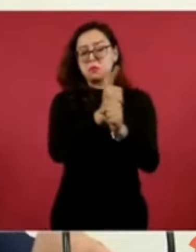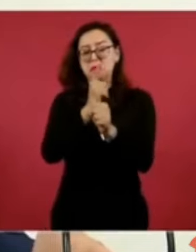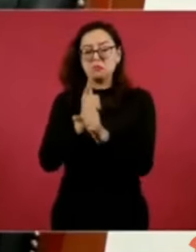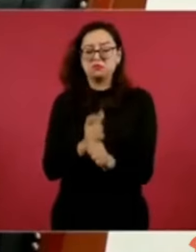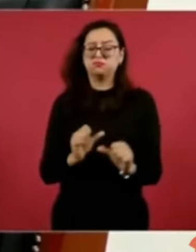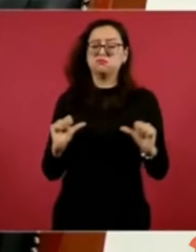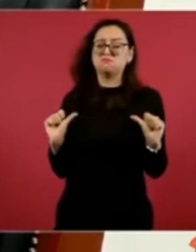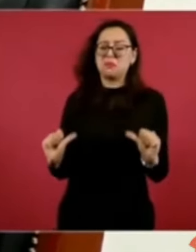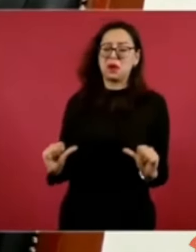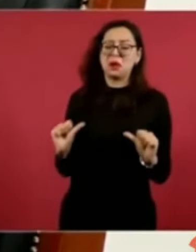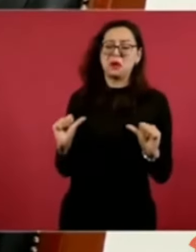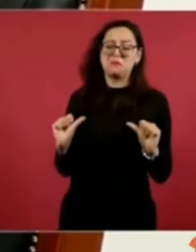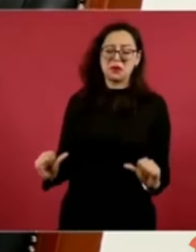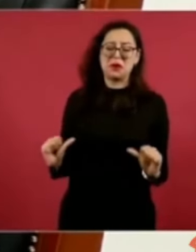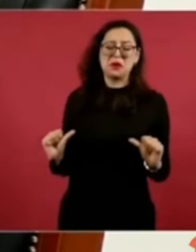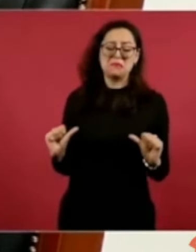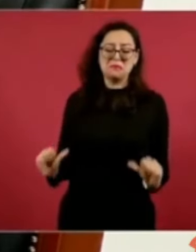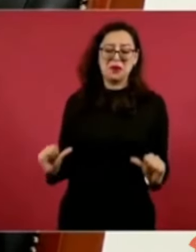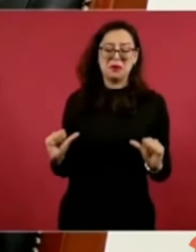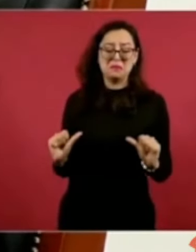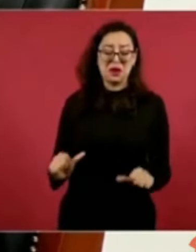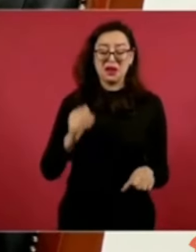e impunidad.